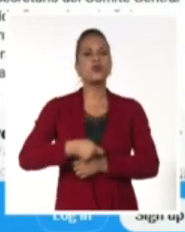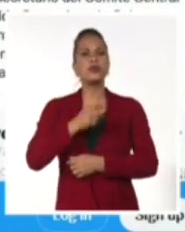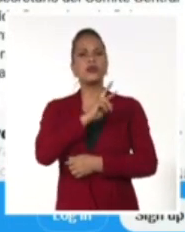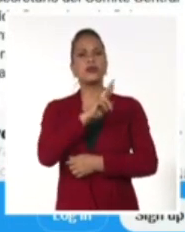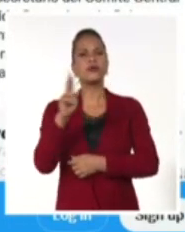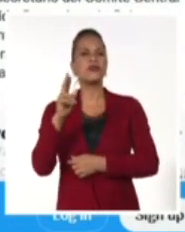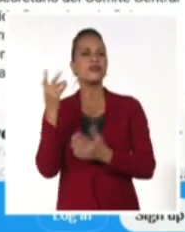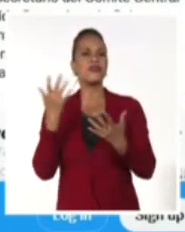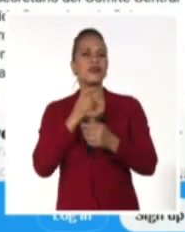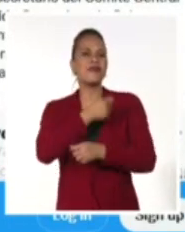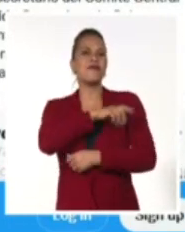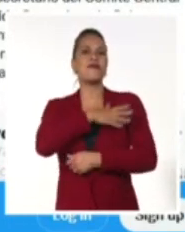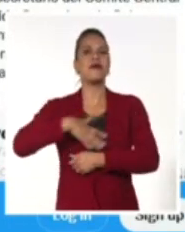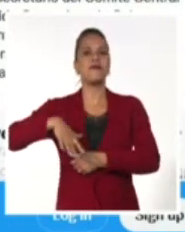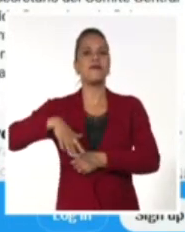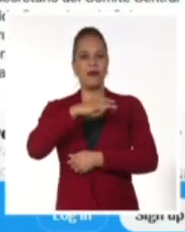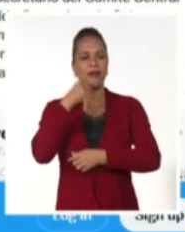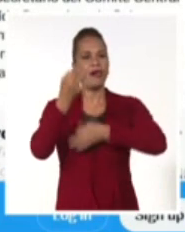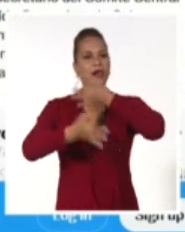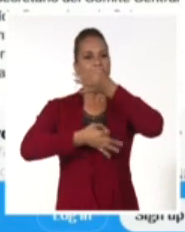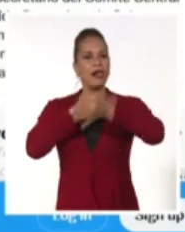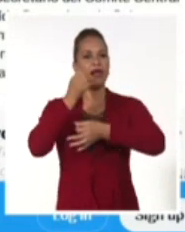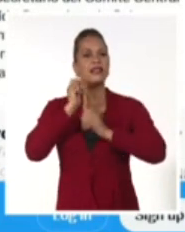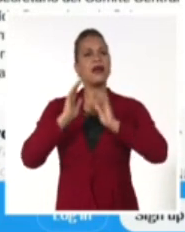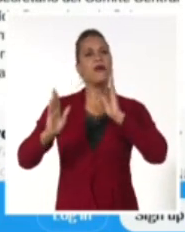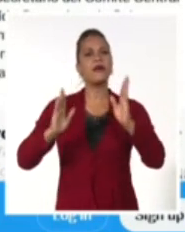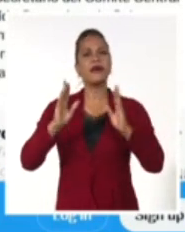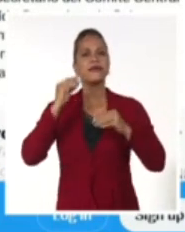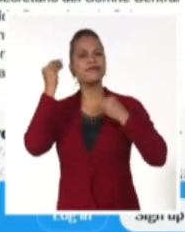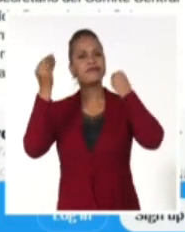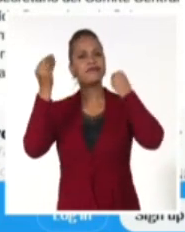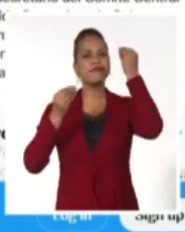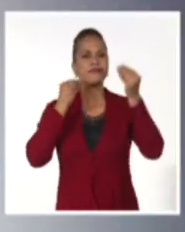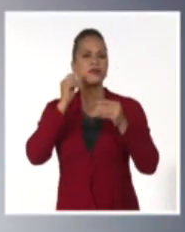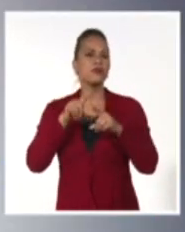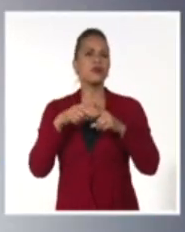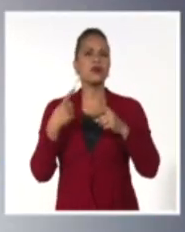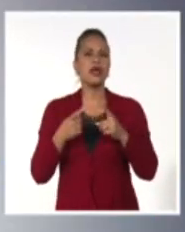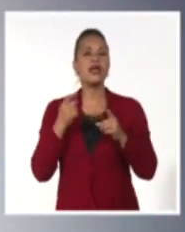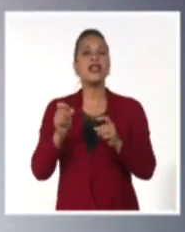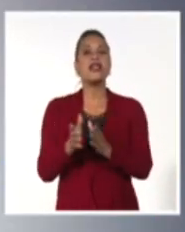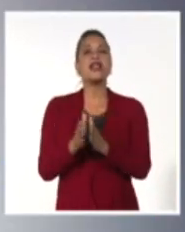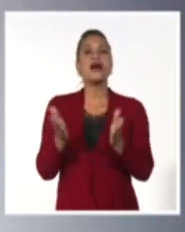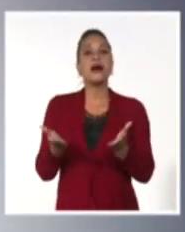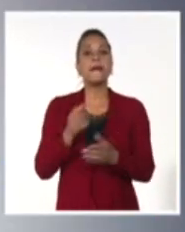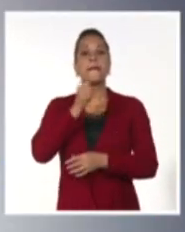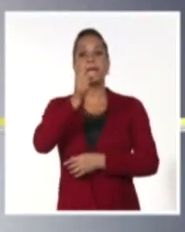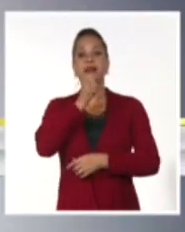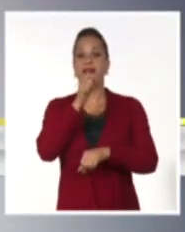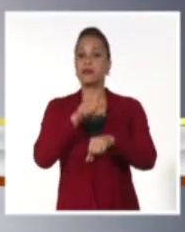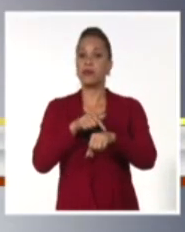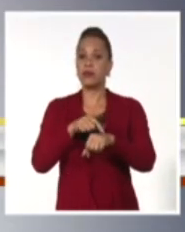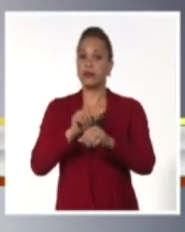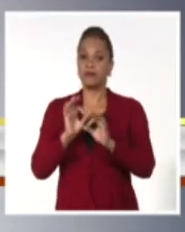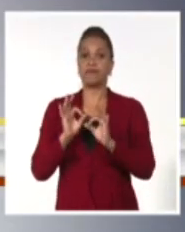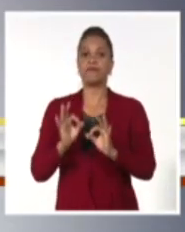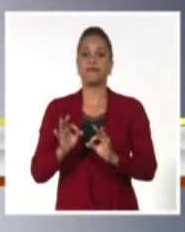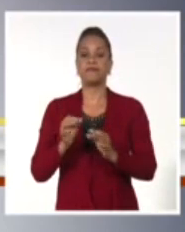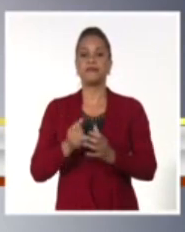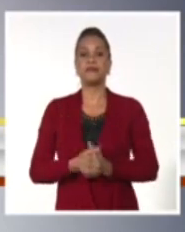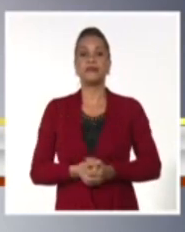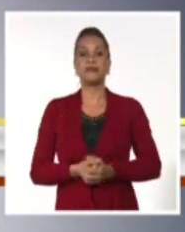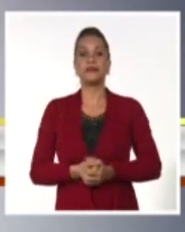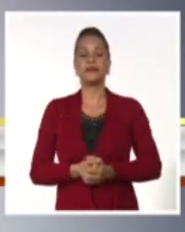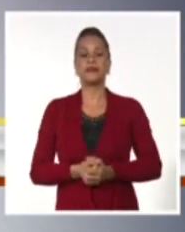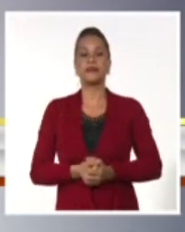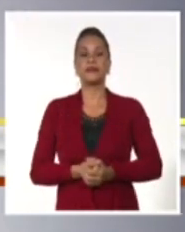con el pueblo. Además destacó que esta jornada es también de reflexión debido a los desafíos de la prensa cubana en la hora actual. Por su parte, el primer